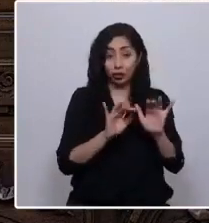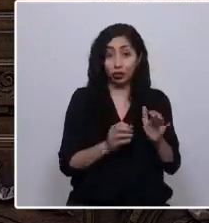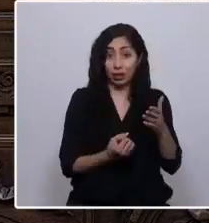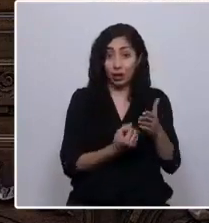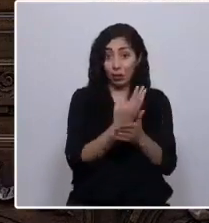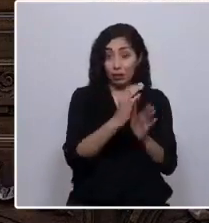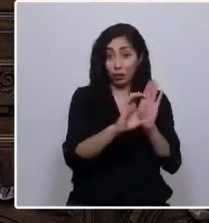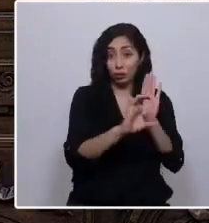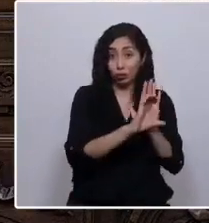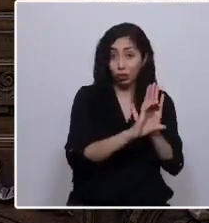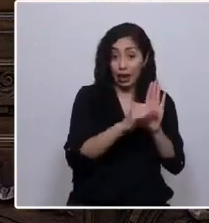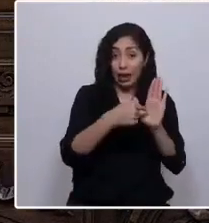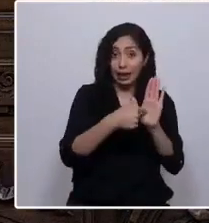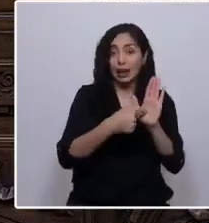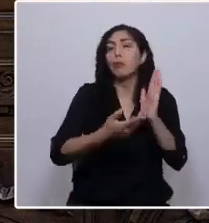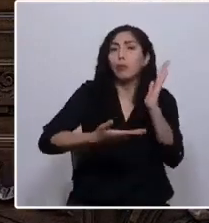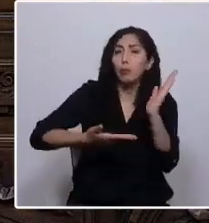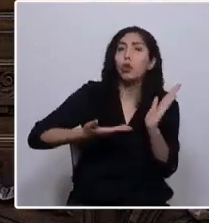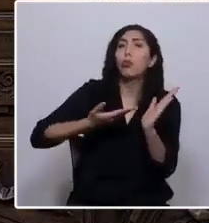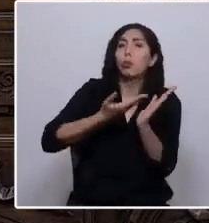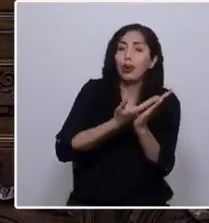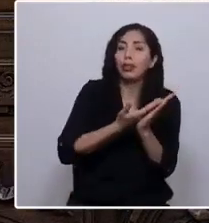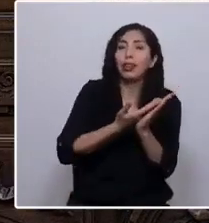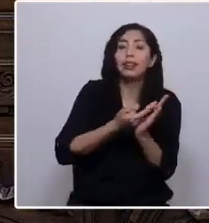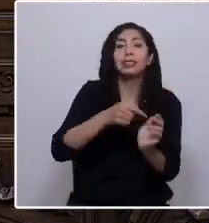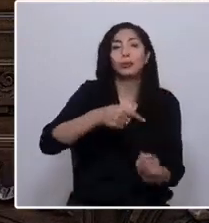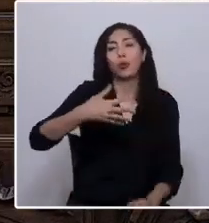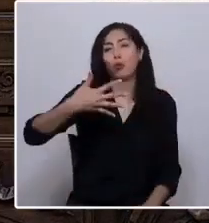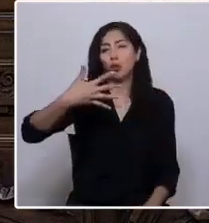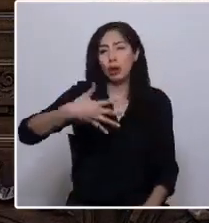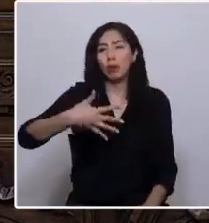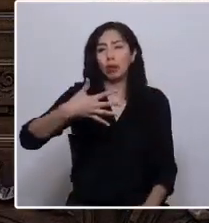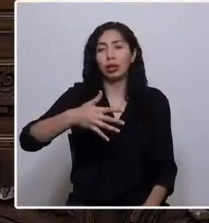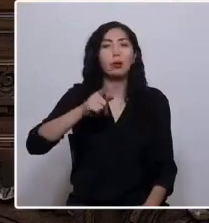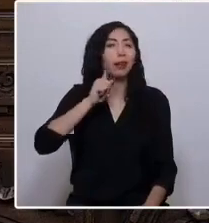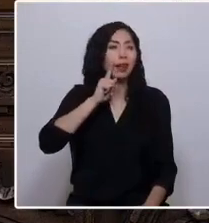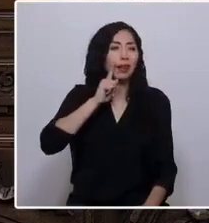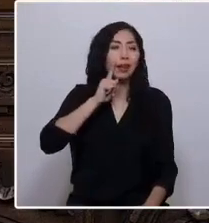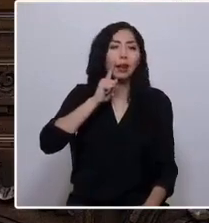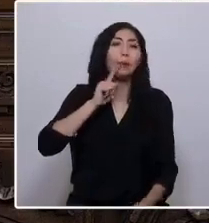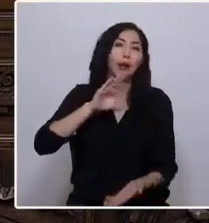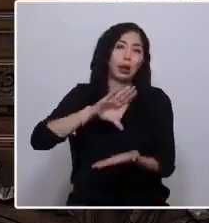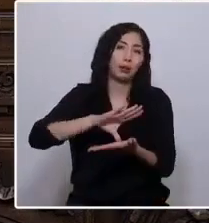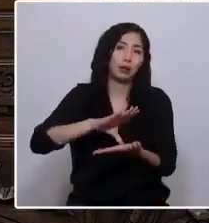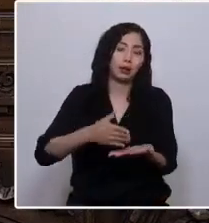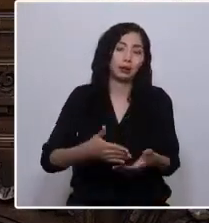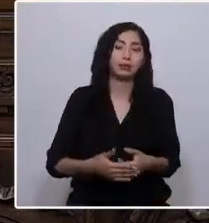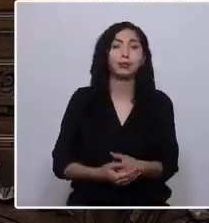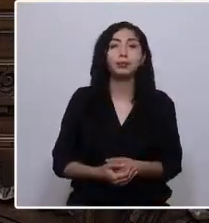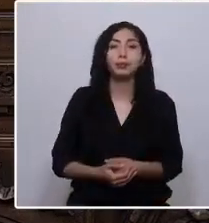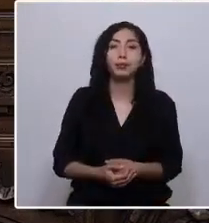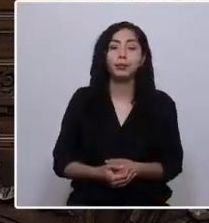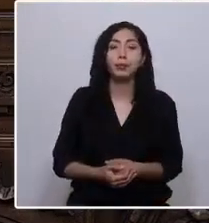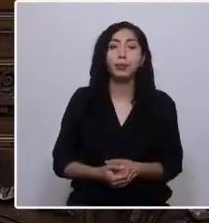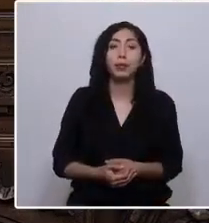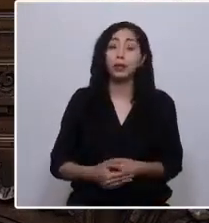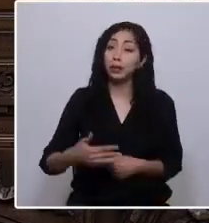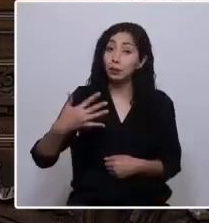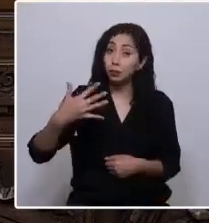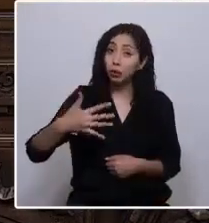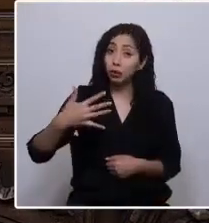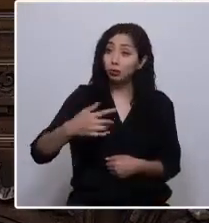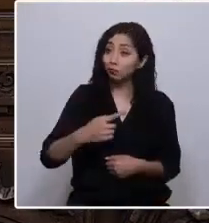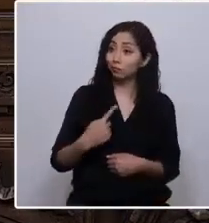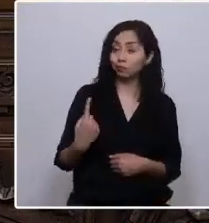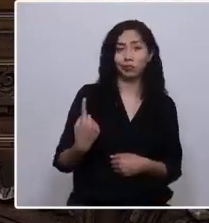en esta propuesta, es tan importante y relevante para el país. Es importante que nos